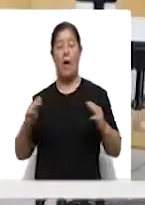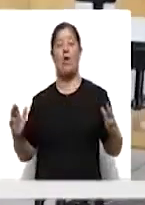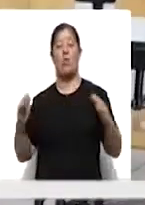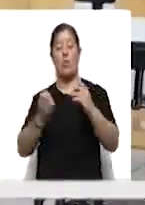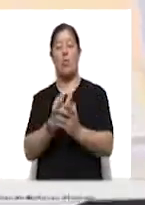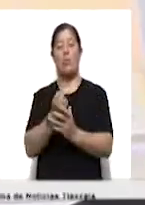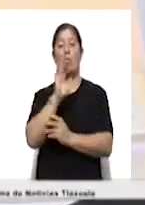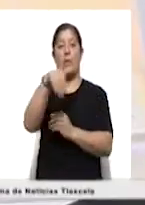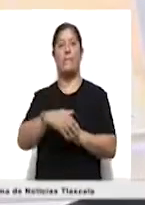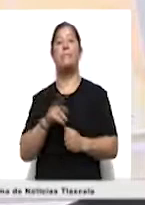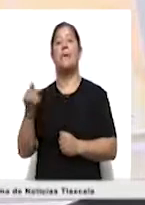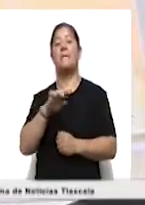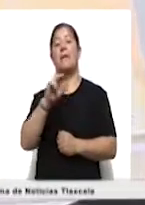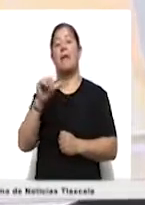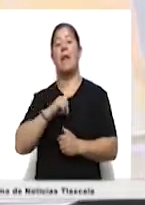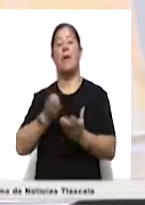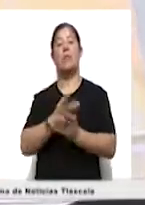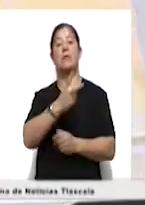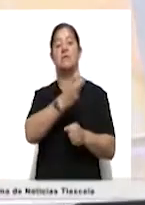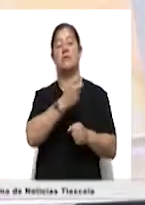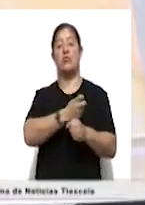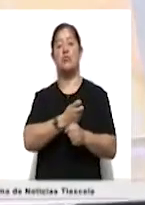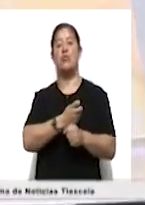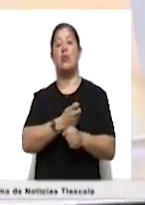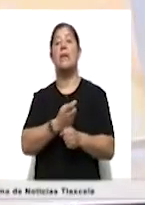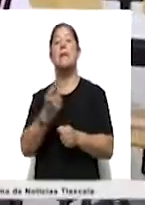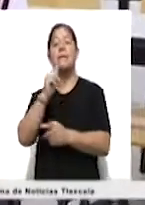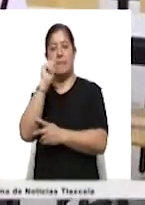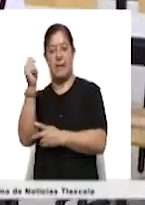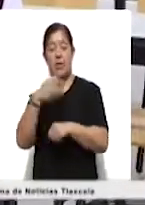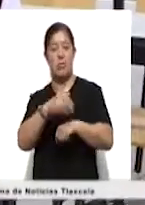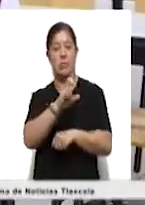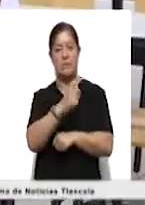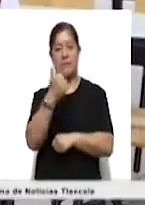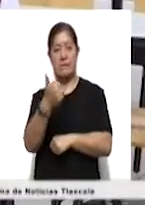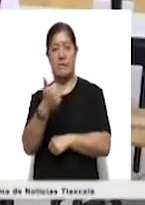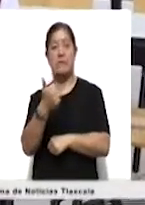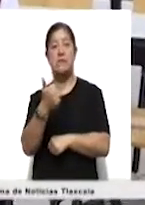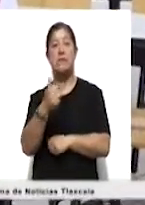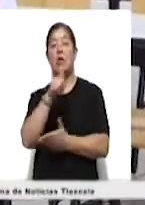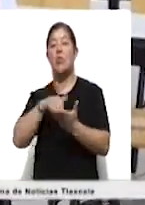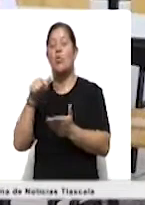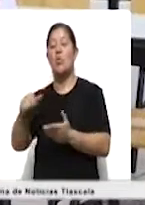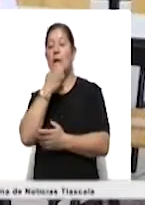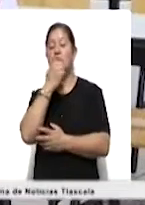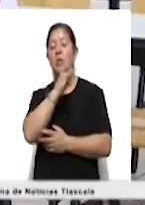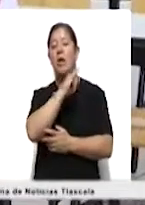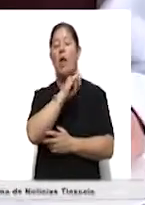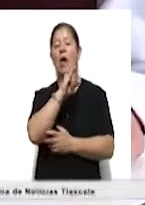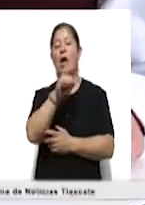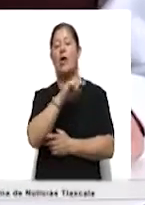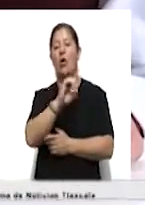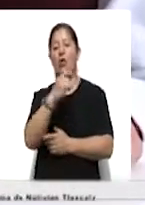Mirai San Luis Cerezo, alumna de segundo grado en la técnica número 36, ubicada en la joya de la capital del estado, se prepara para